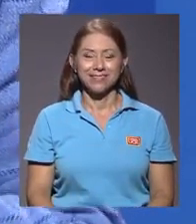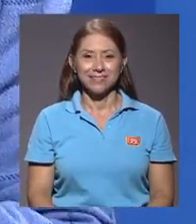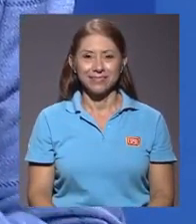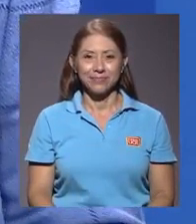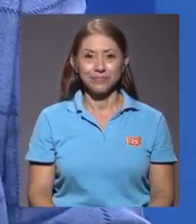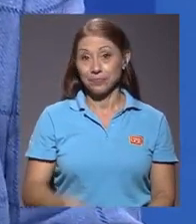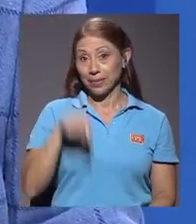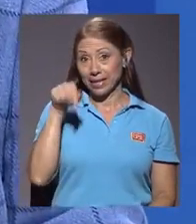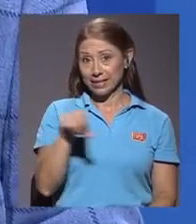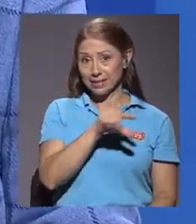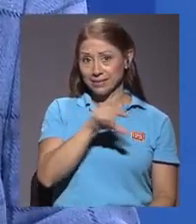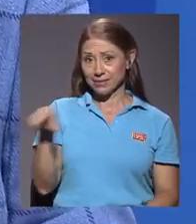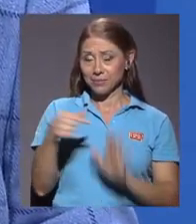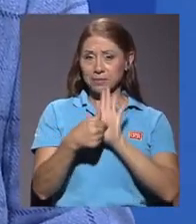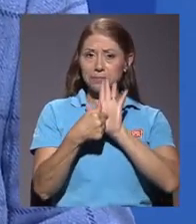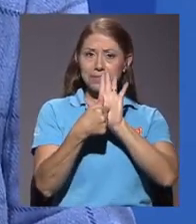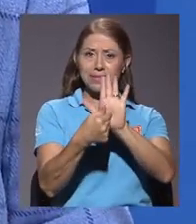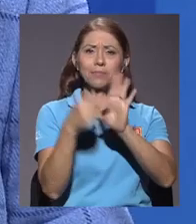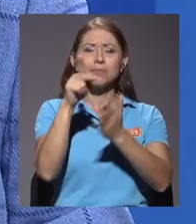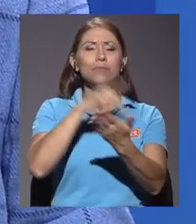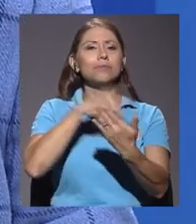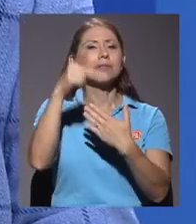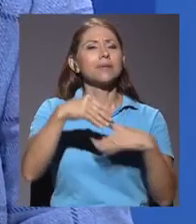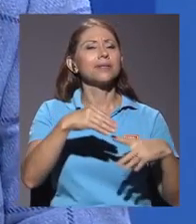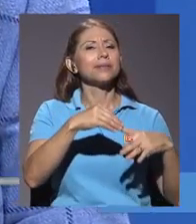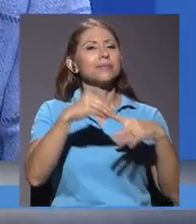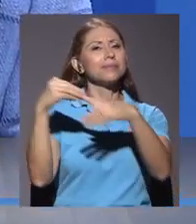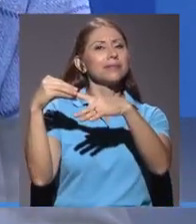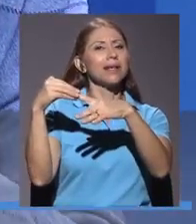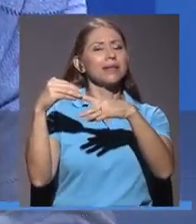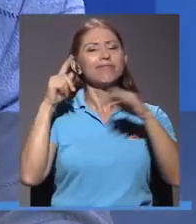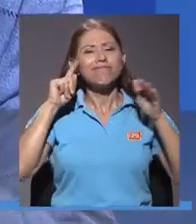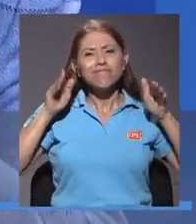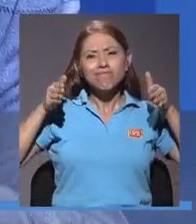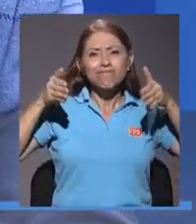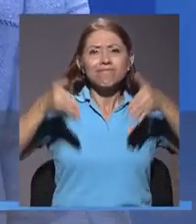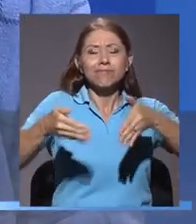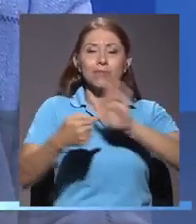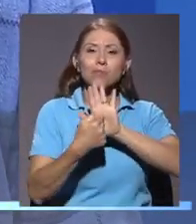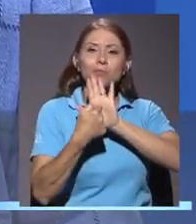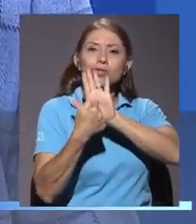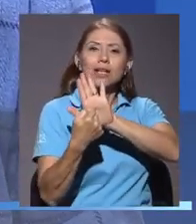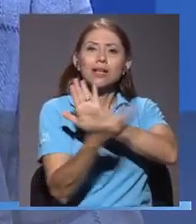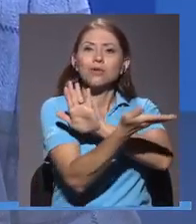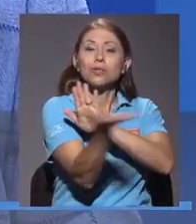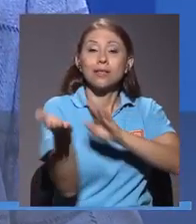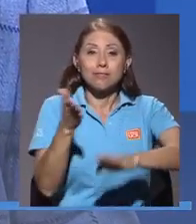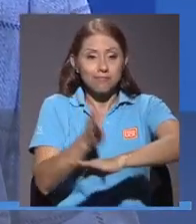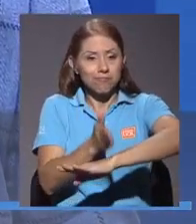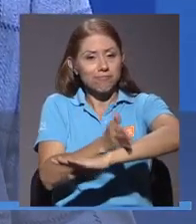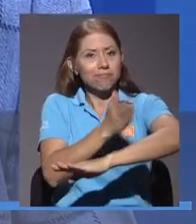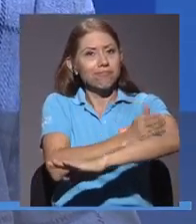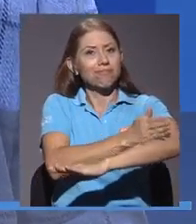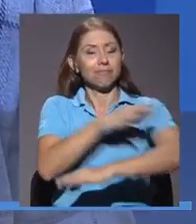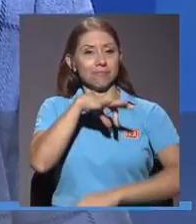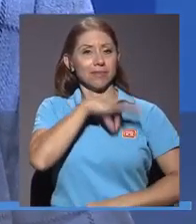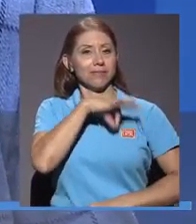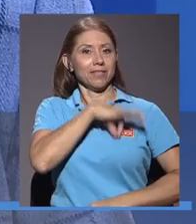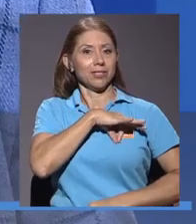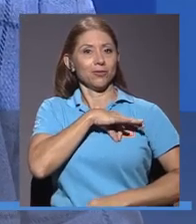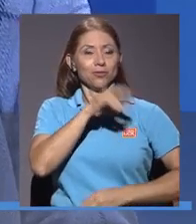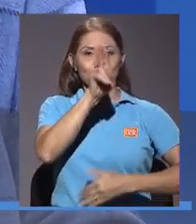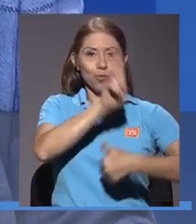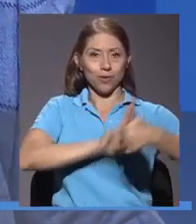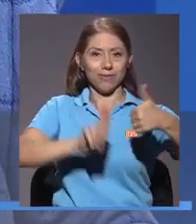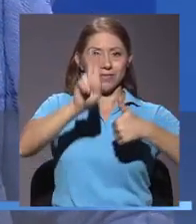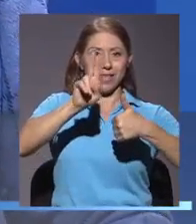Esta semana le presentamos un programa especial dedicado a mostrarle los avances y beneficios que la universidad y el país